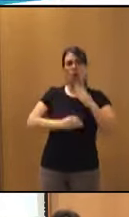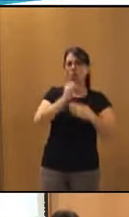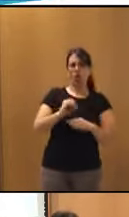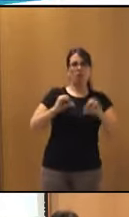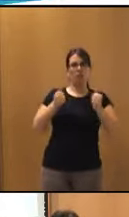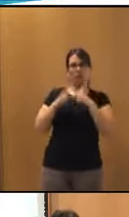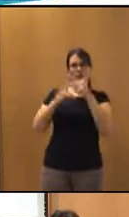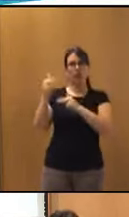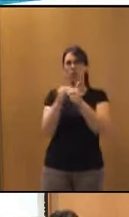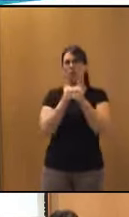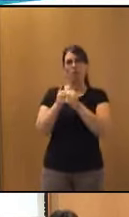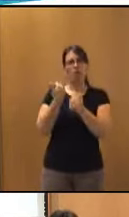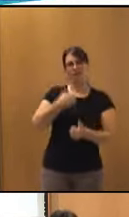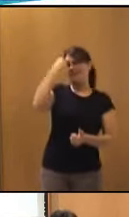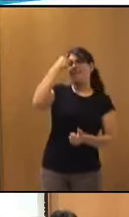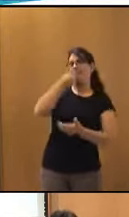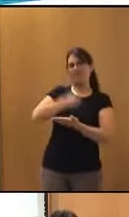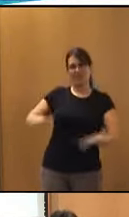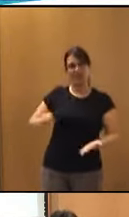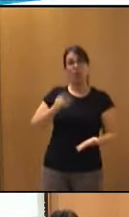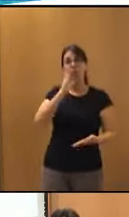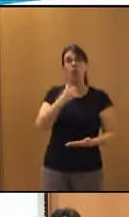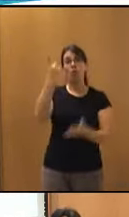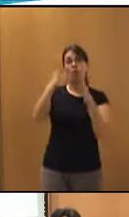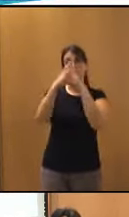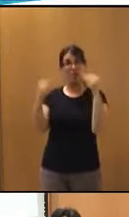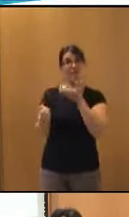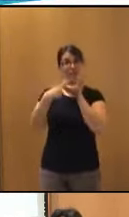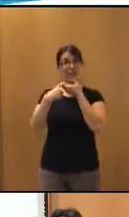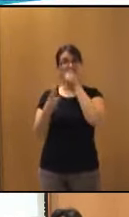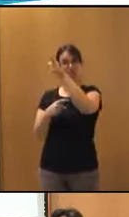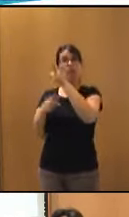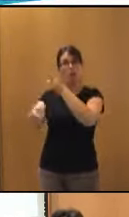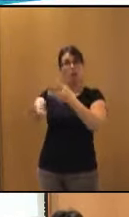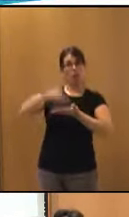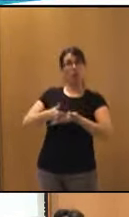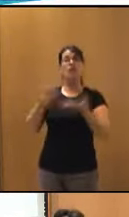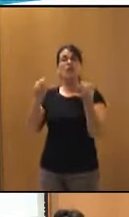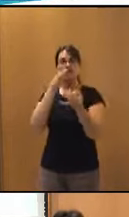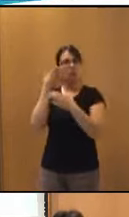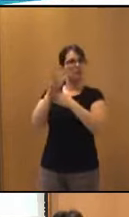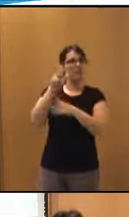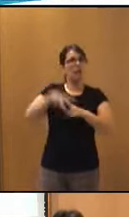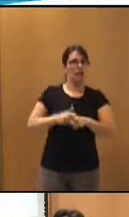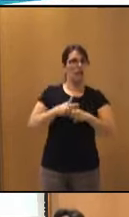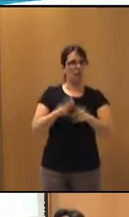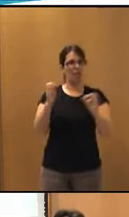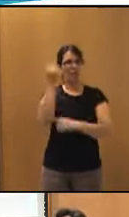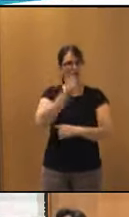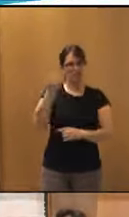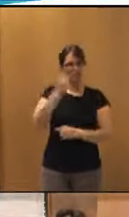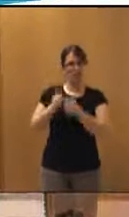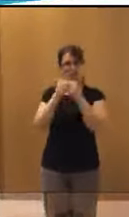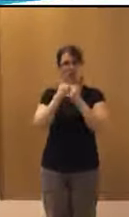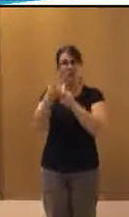en este sentido, con la aportación de una de las universidades que participa, se presenta una herramienta de diseño de videojuegos que